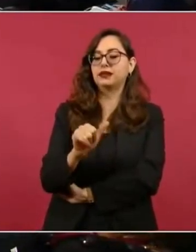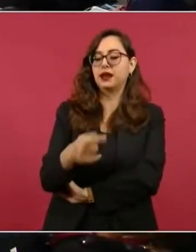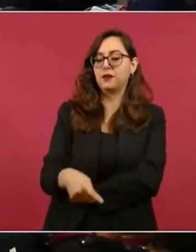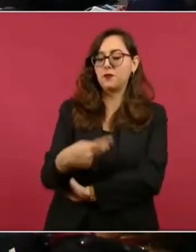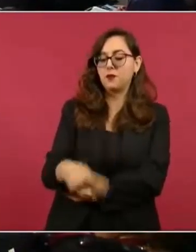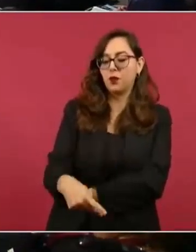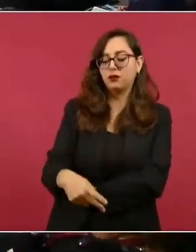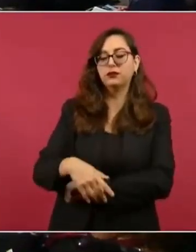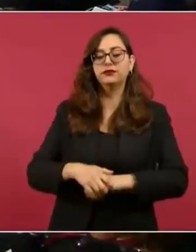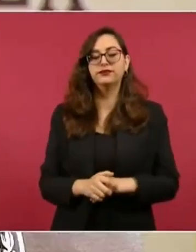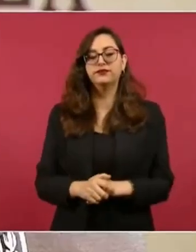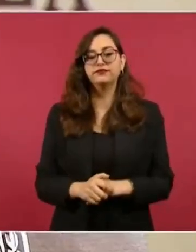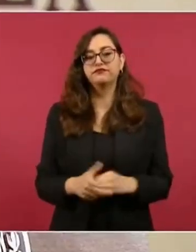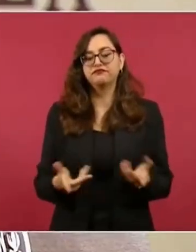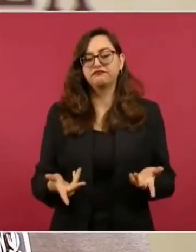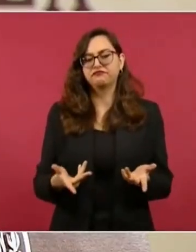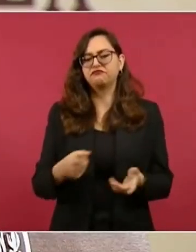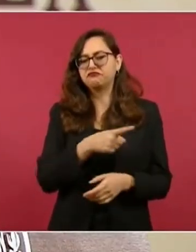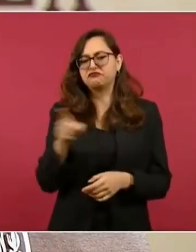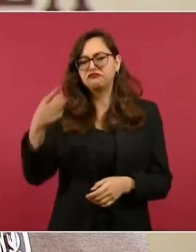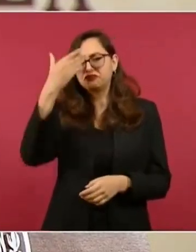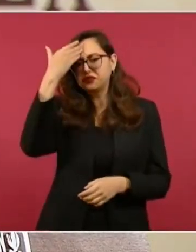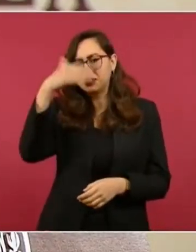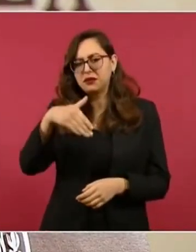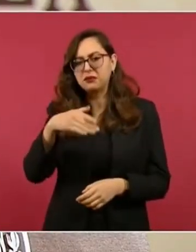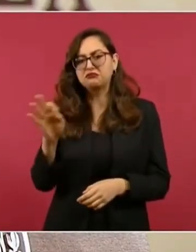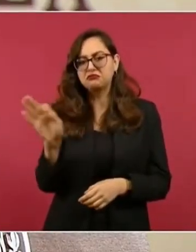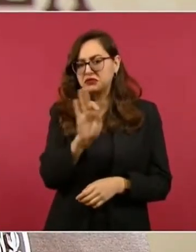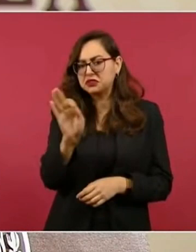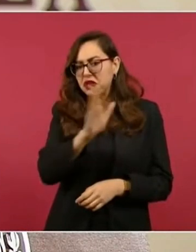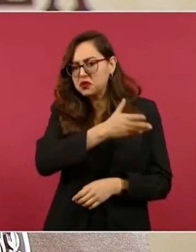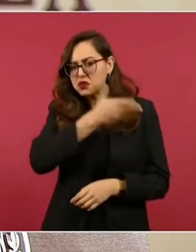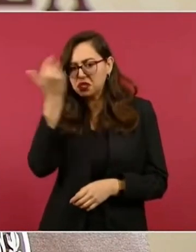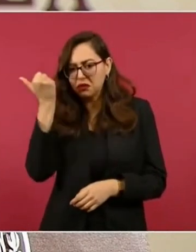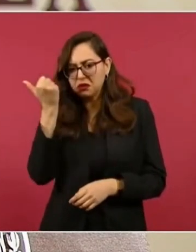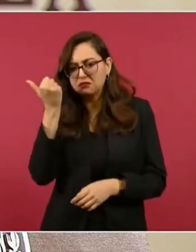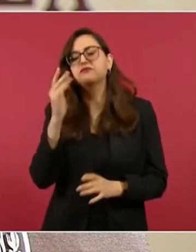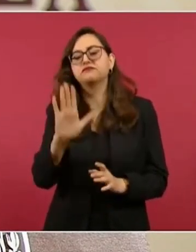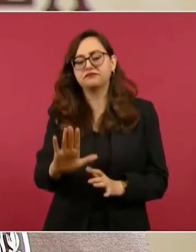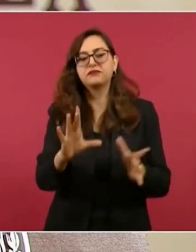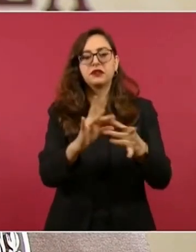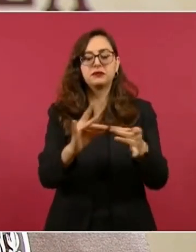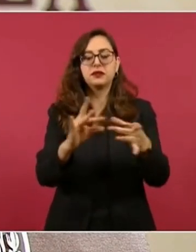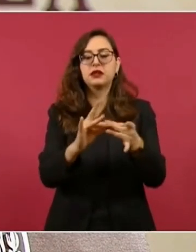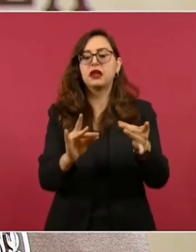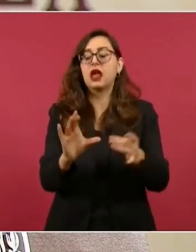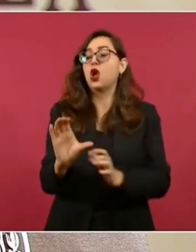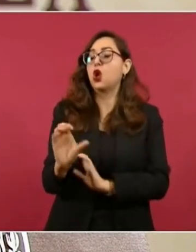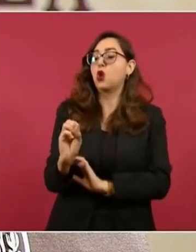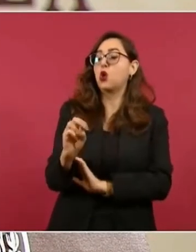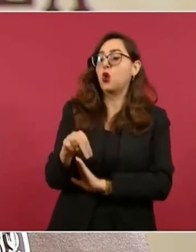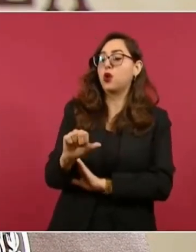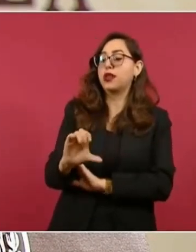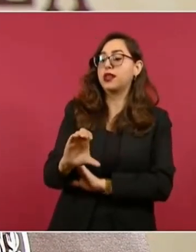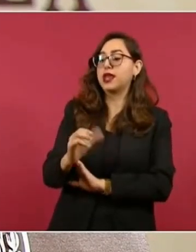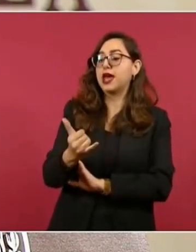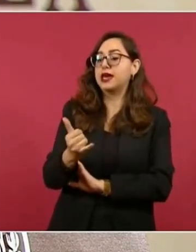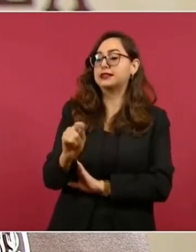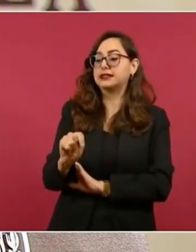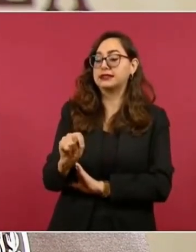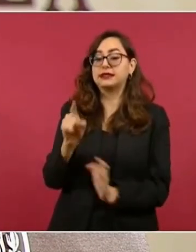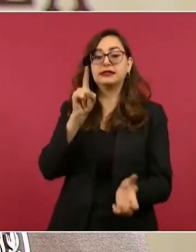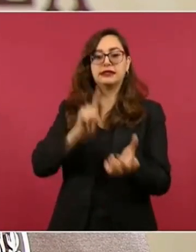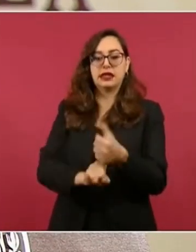es un proyecto que ha impulsado la doctora María Elena Álvarez Builla, nuestra directora general del CONACYT, y es